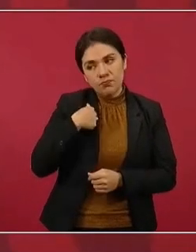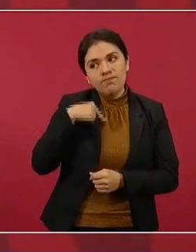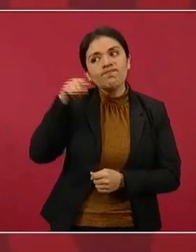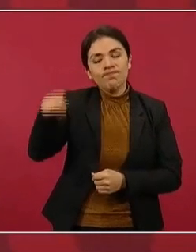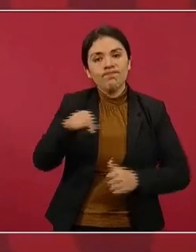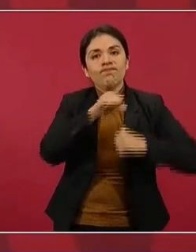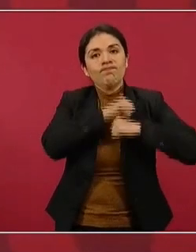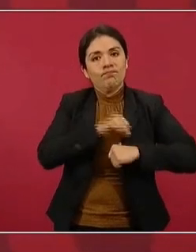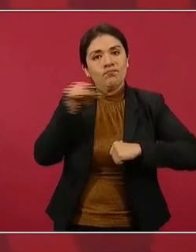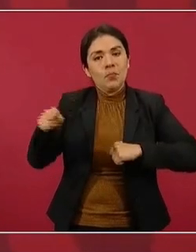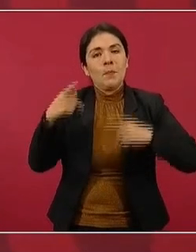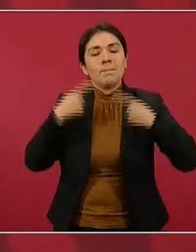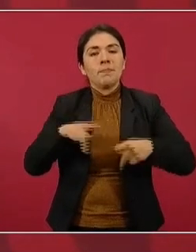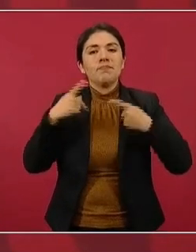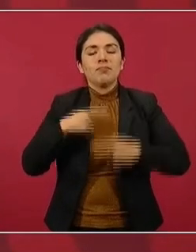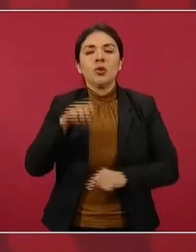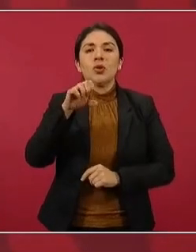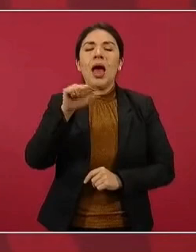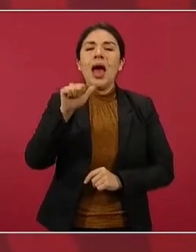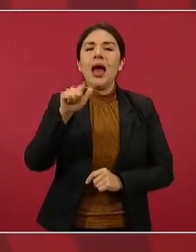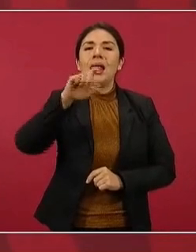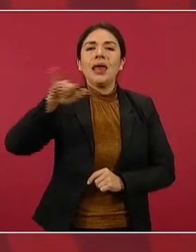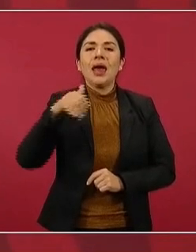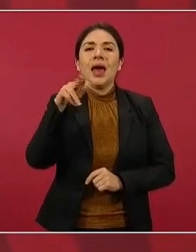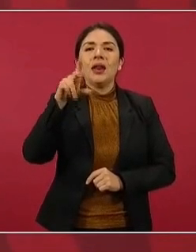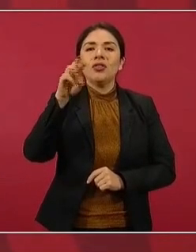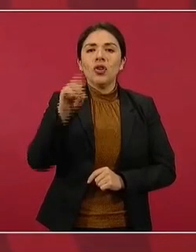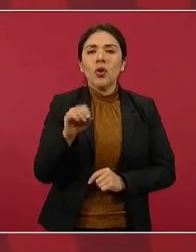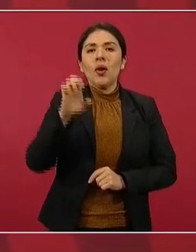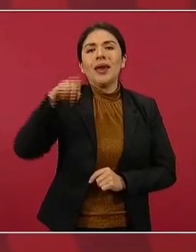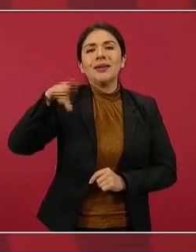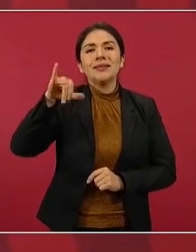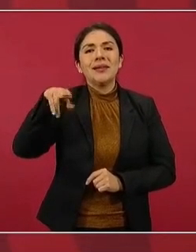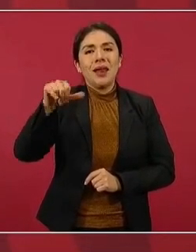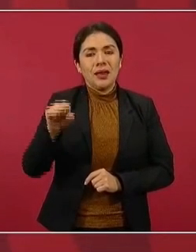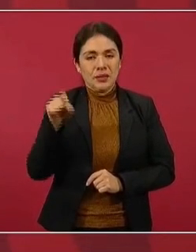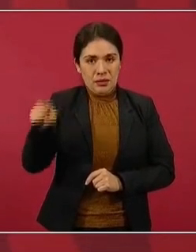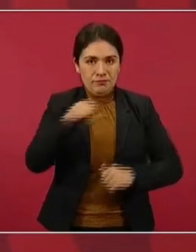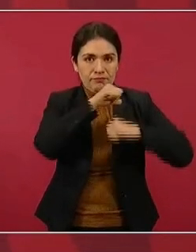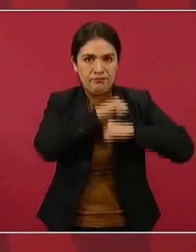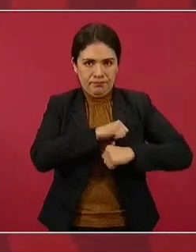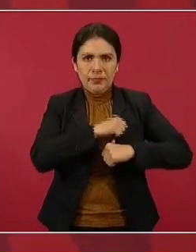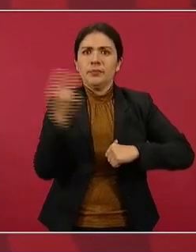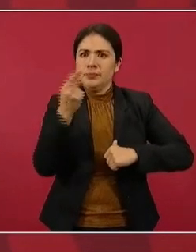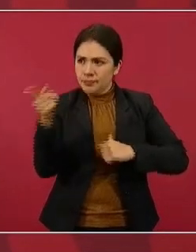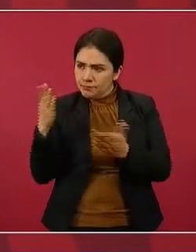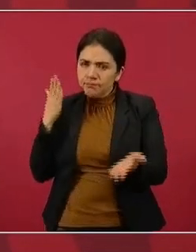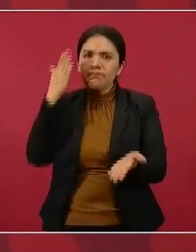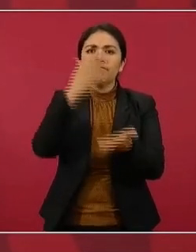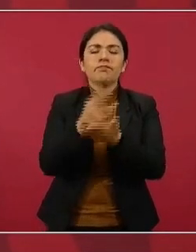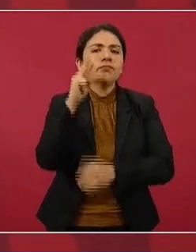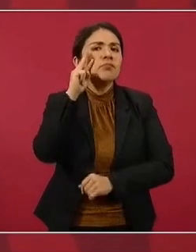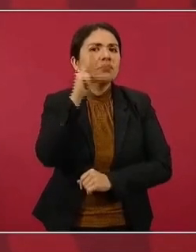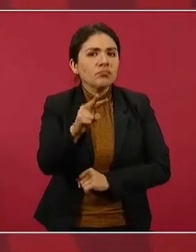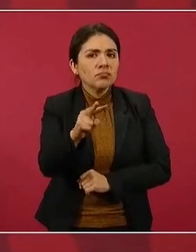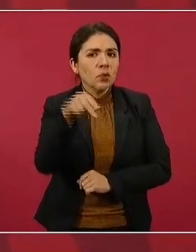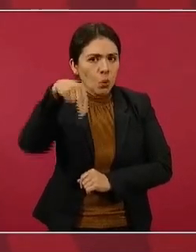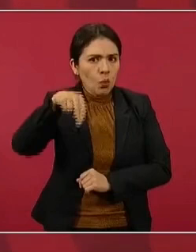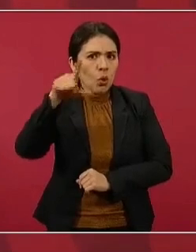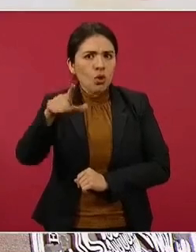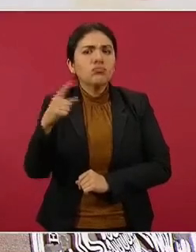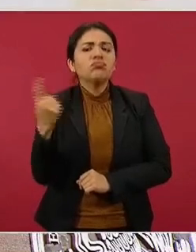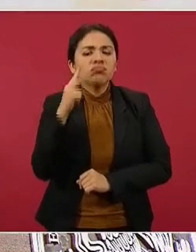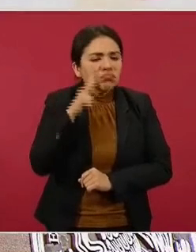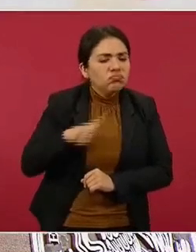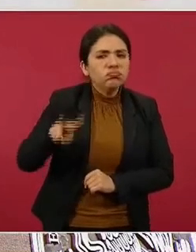Alejandro Encinas que incluso vaya a Nuevo León